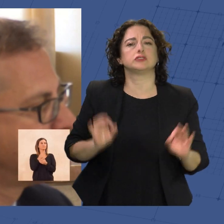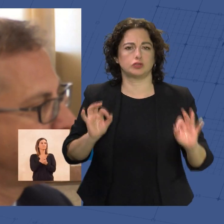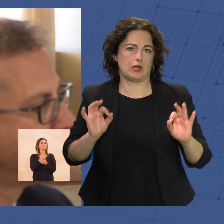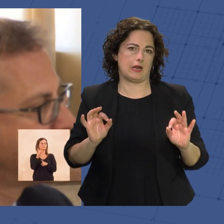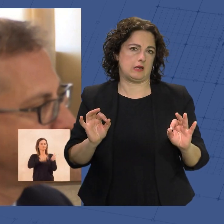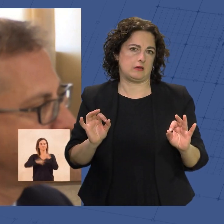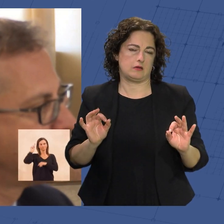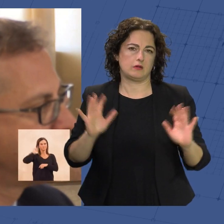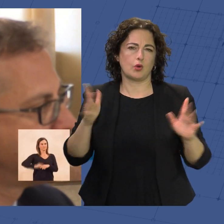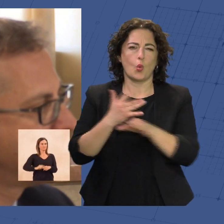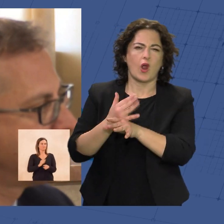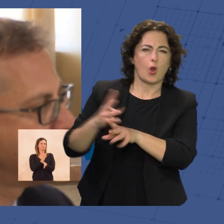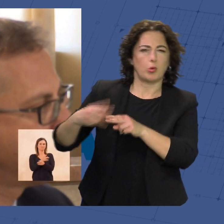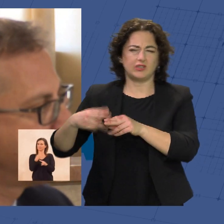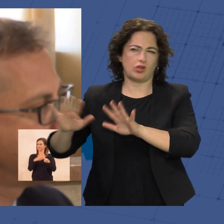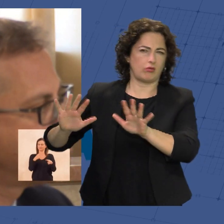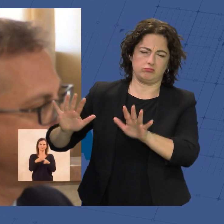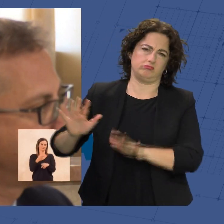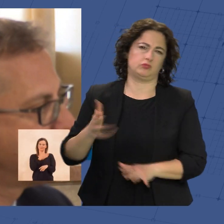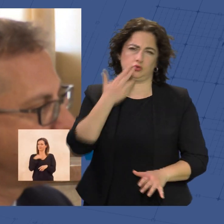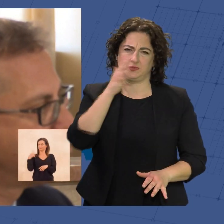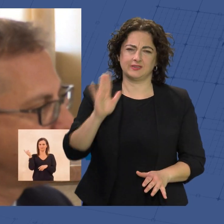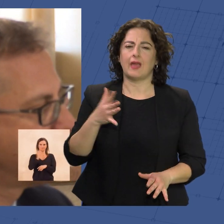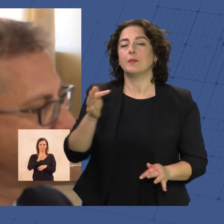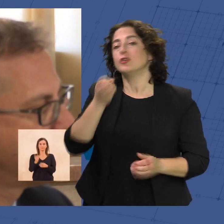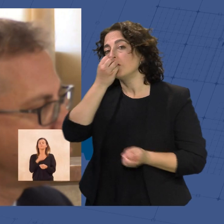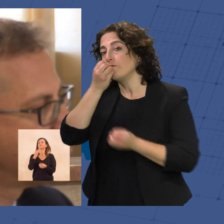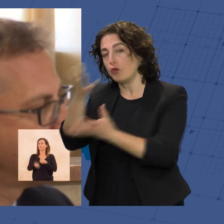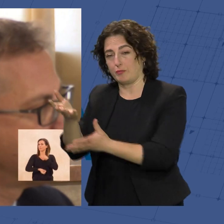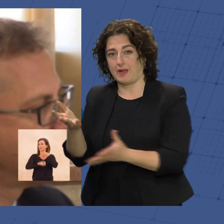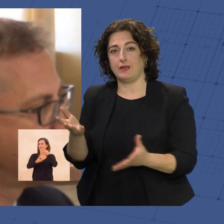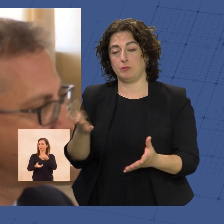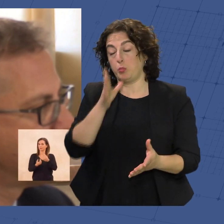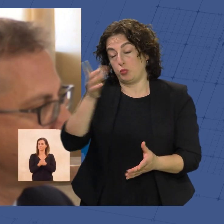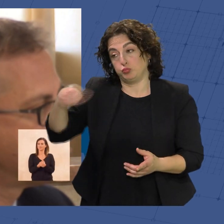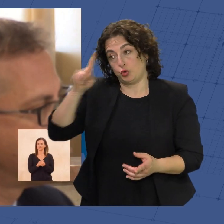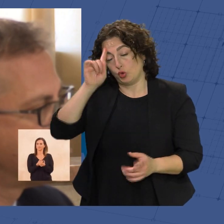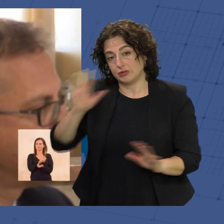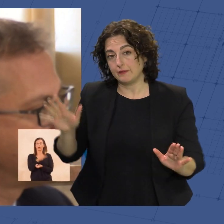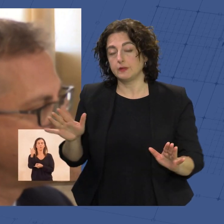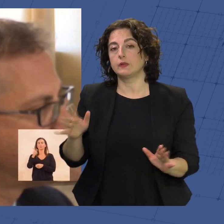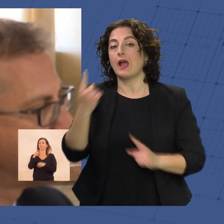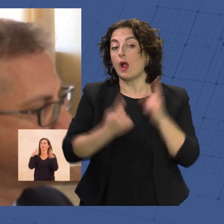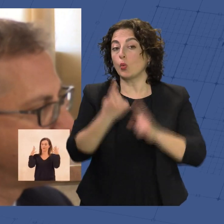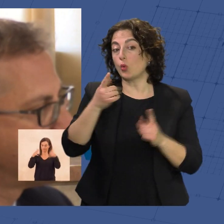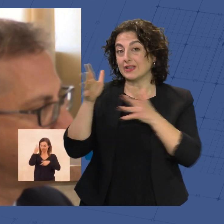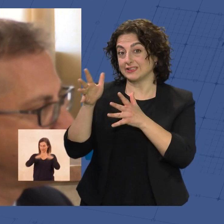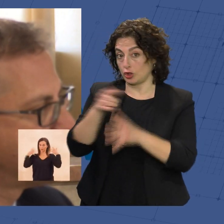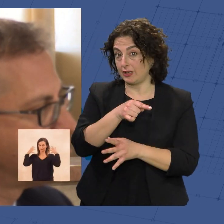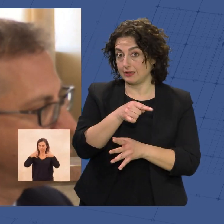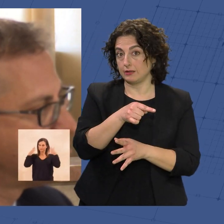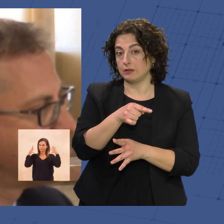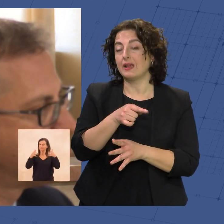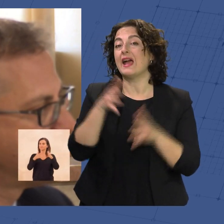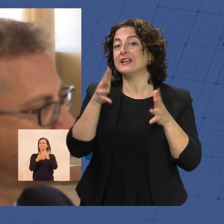entramos en el juego político. Y además, le voy a informar, que esto quizá usted no lo sepa, algunos de estos asesores son